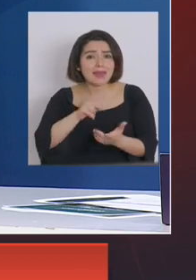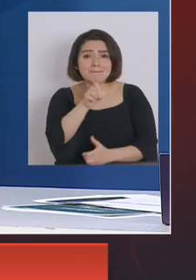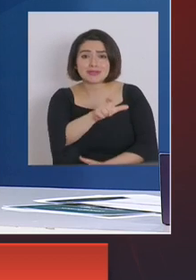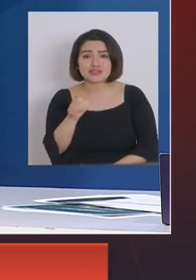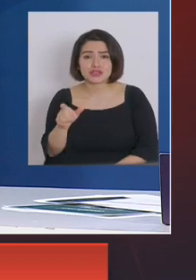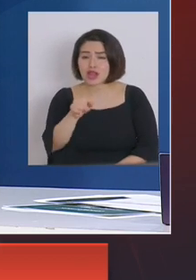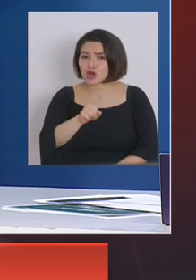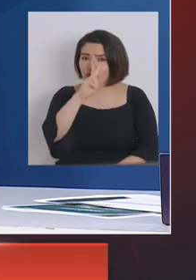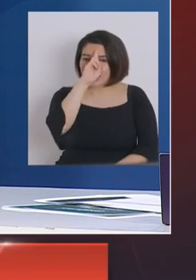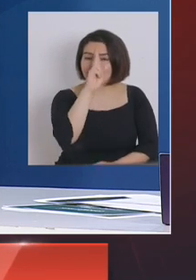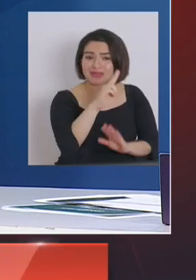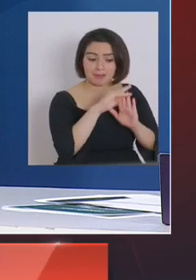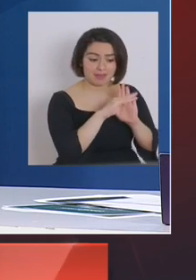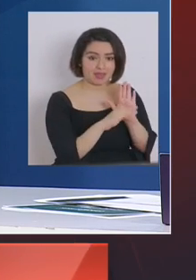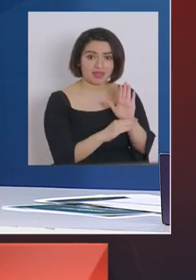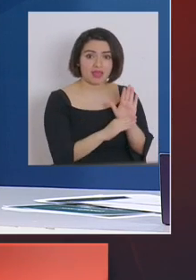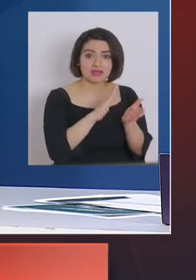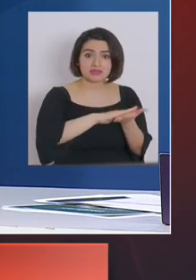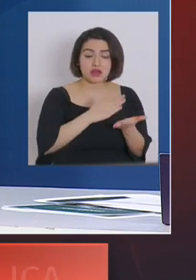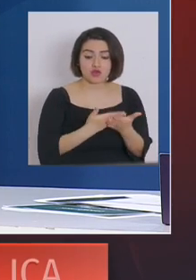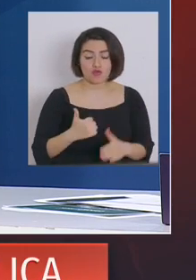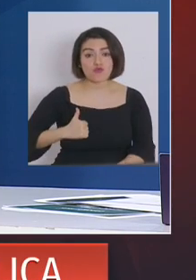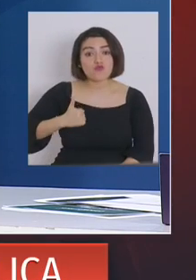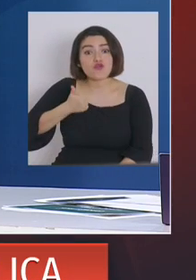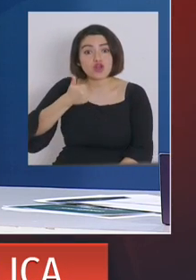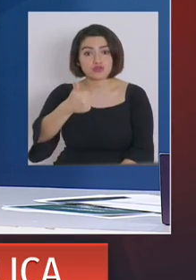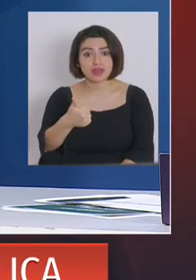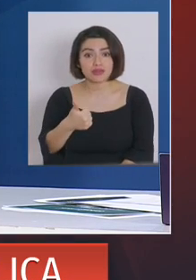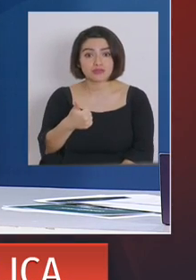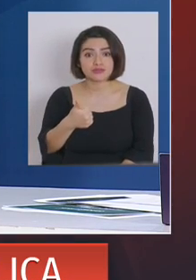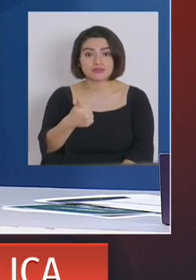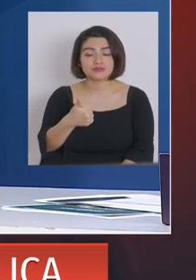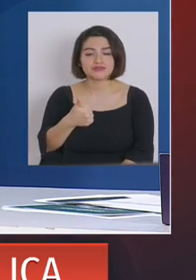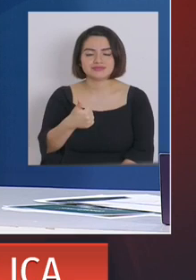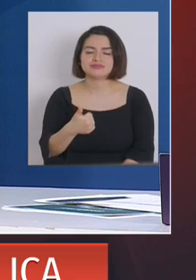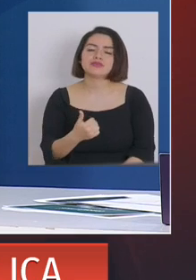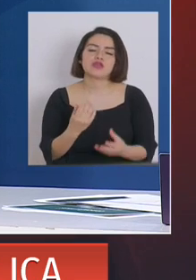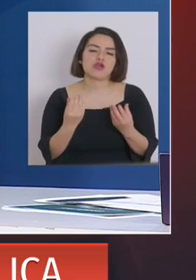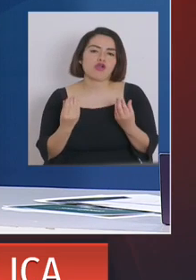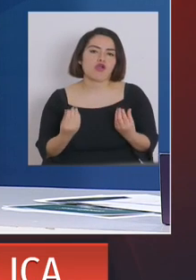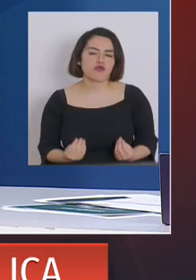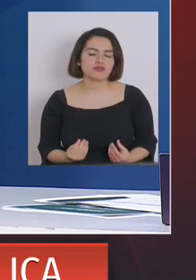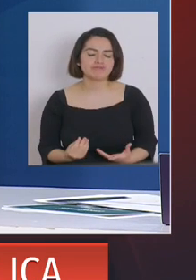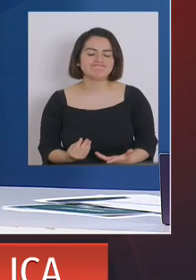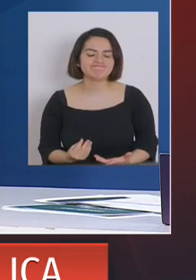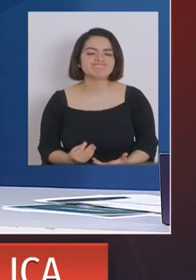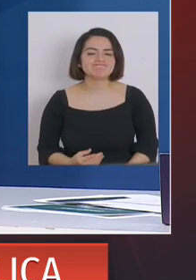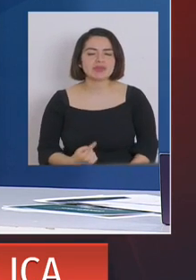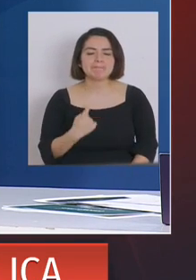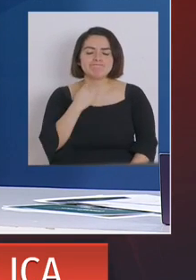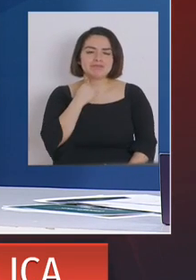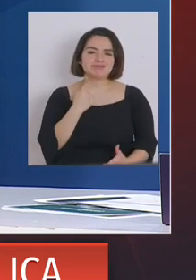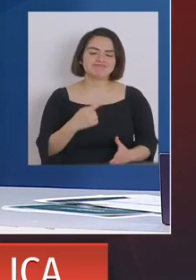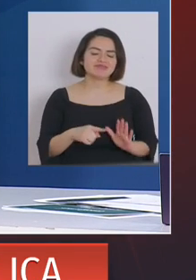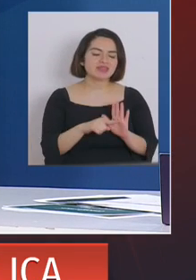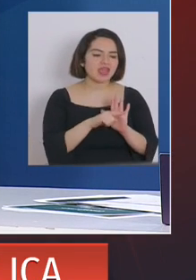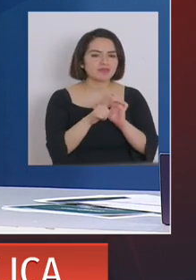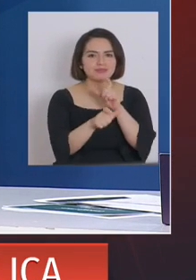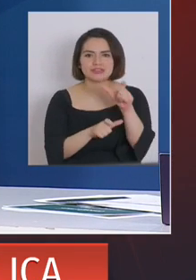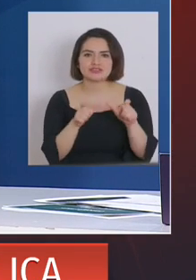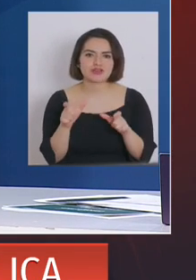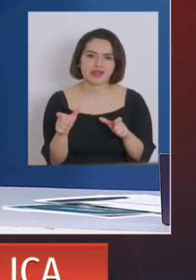no respetan las medidas sanitarias por voluntad propia obviamente eso tiene un impacto negativo en las personas